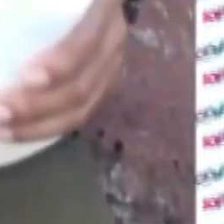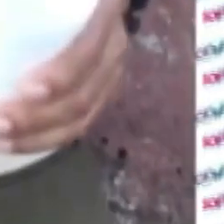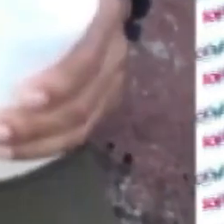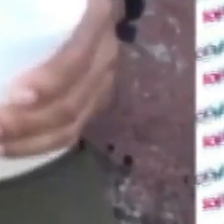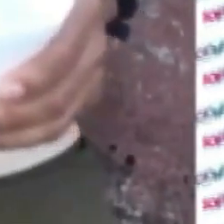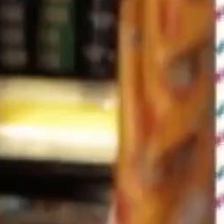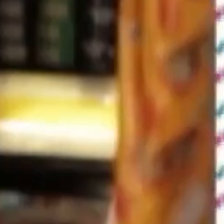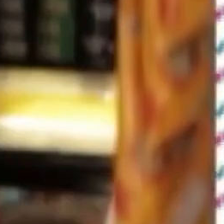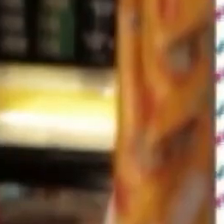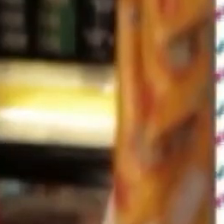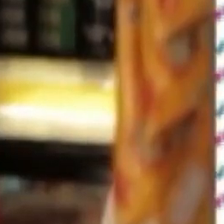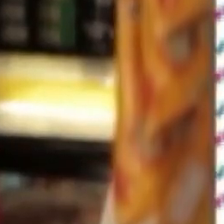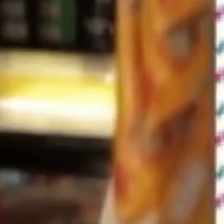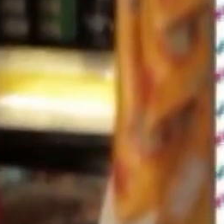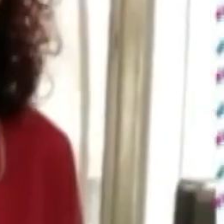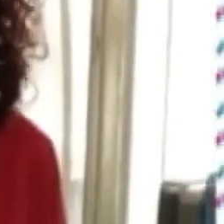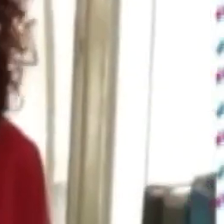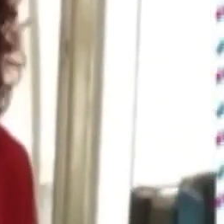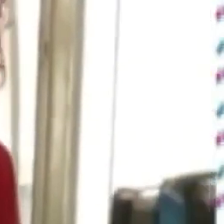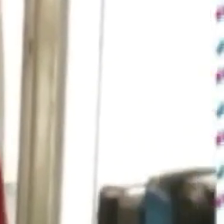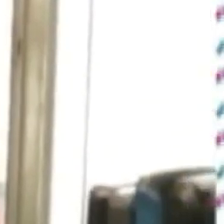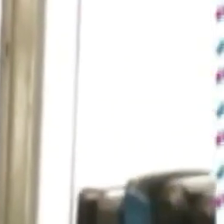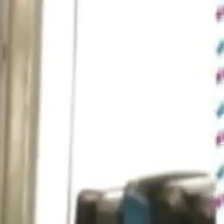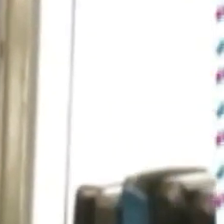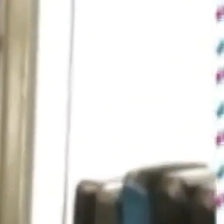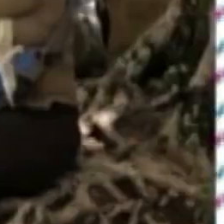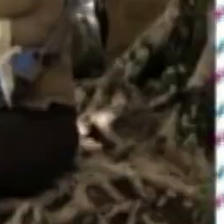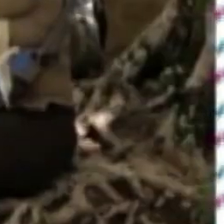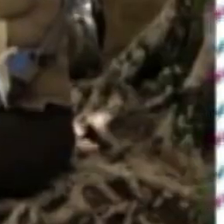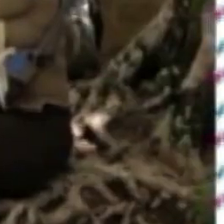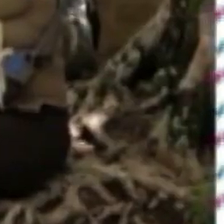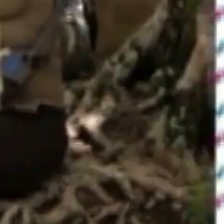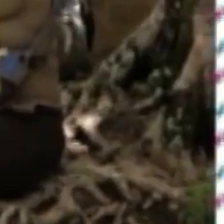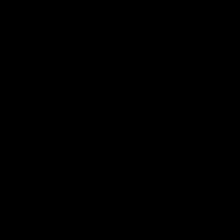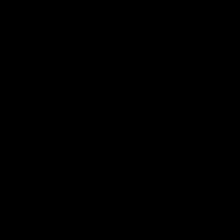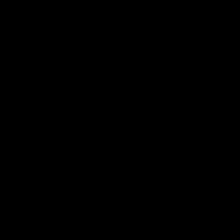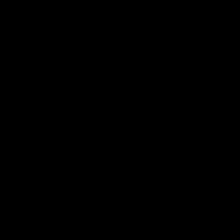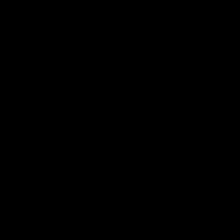a continuación soluciones del 13 y